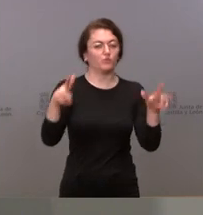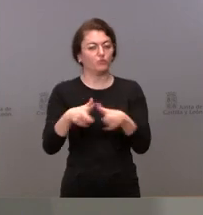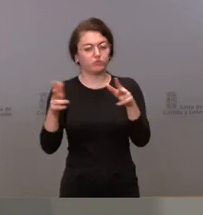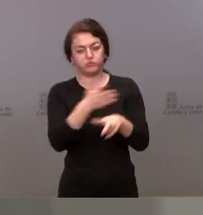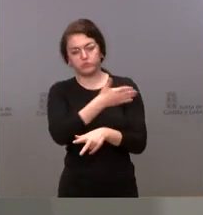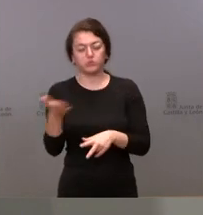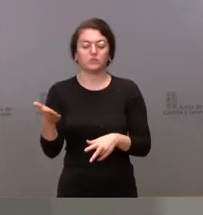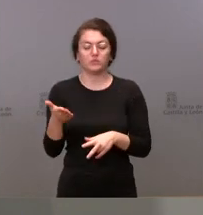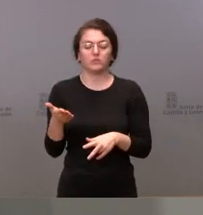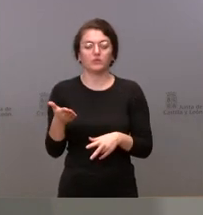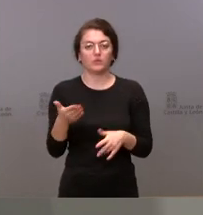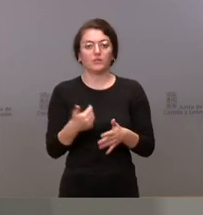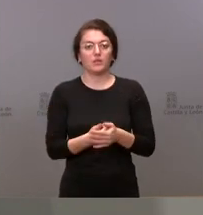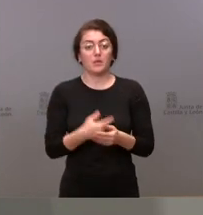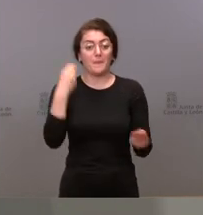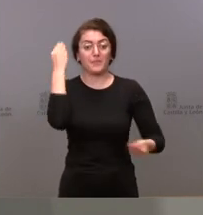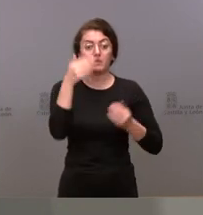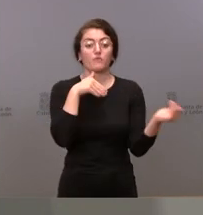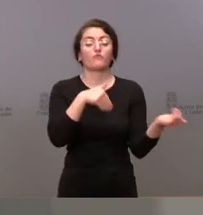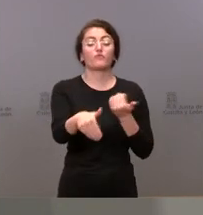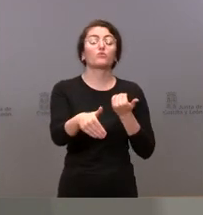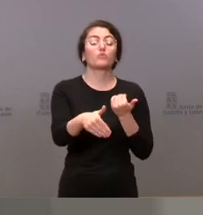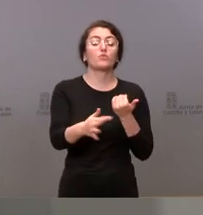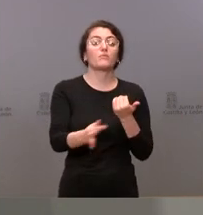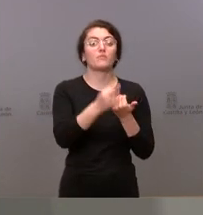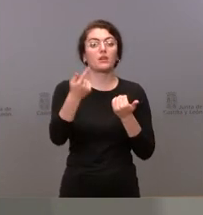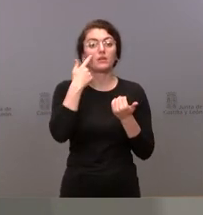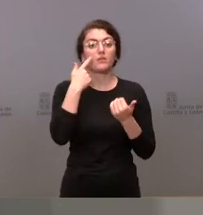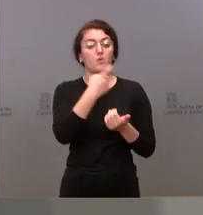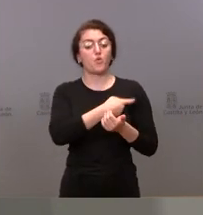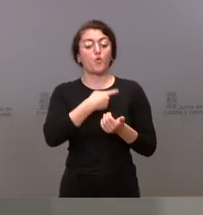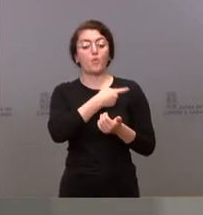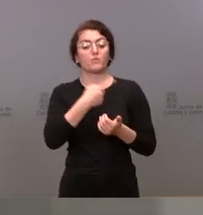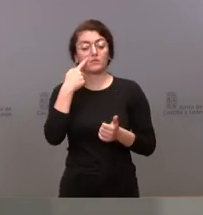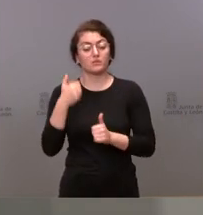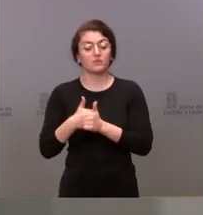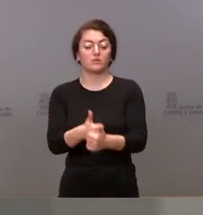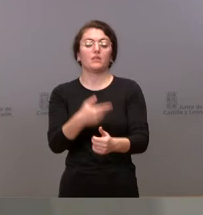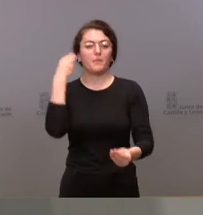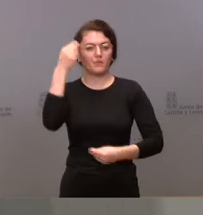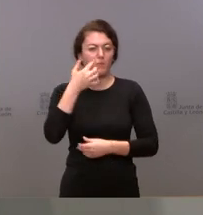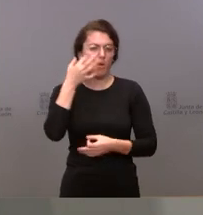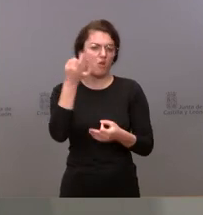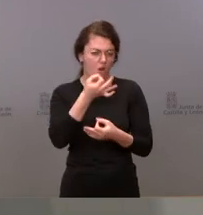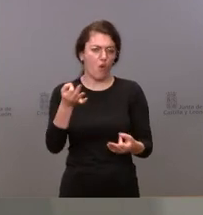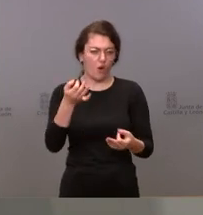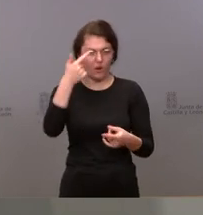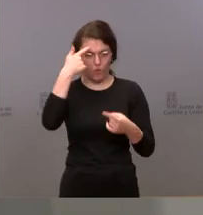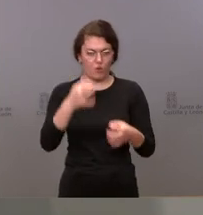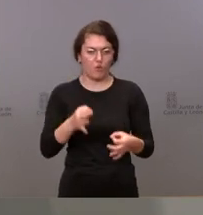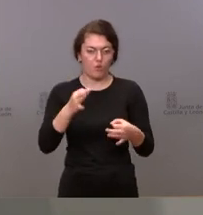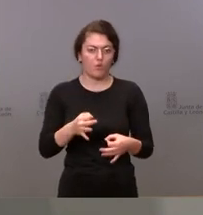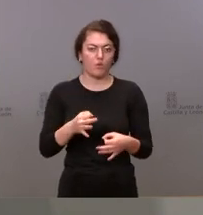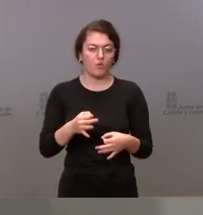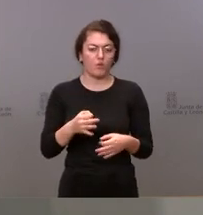pensando en el futuro y contando también con esa comisión de seguimiento parecía mucho más lógico mucho más oportuno abordar el